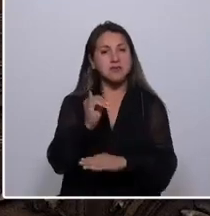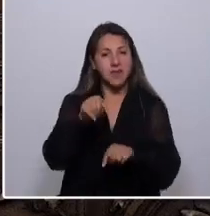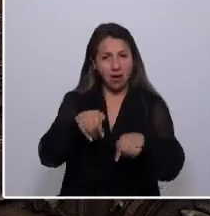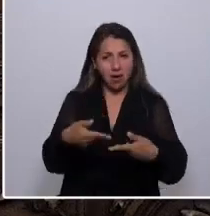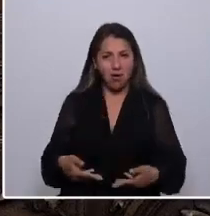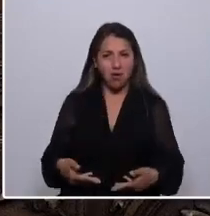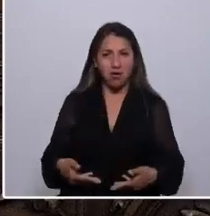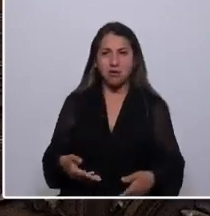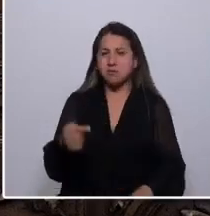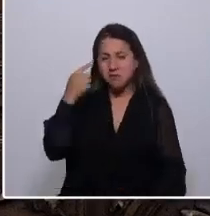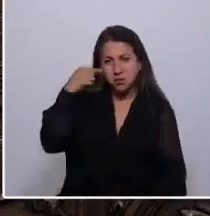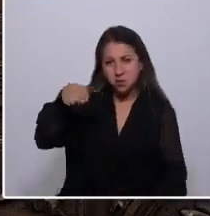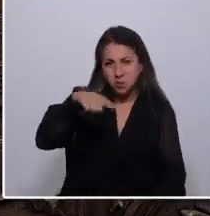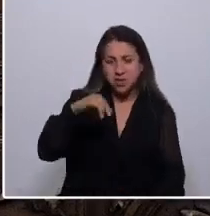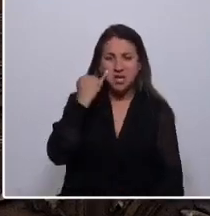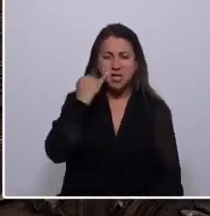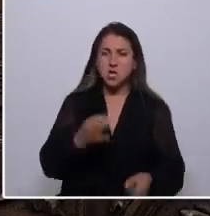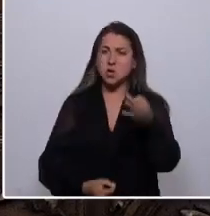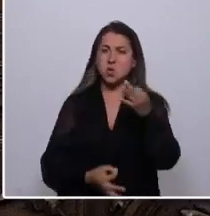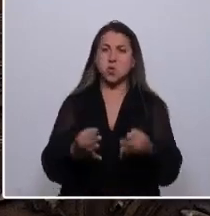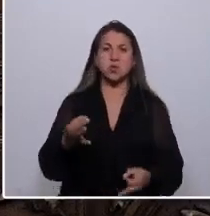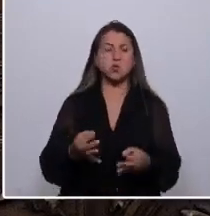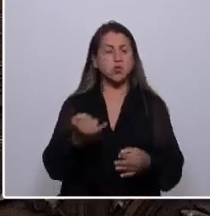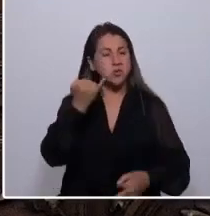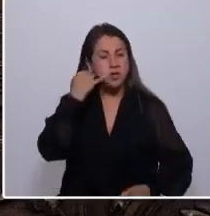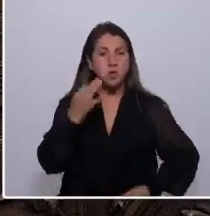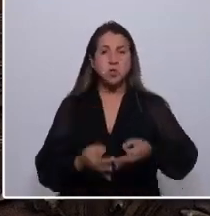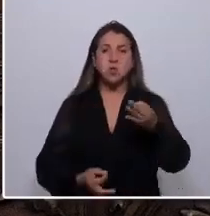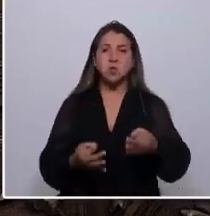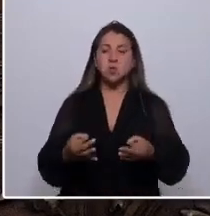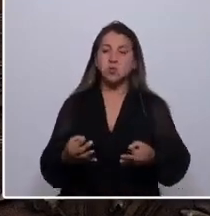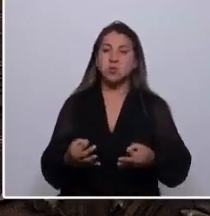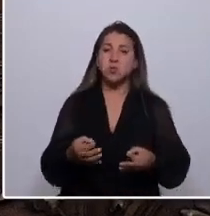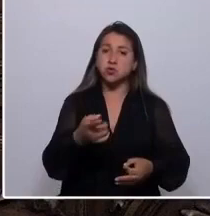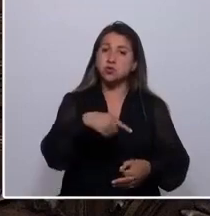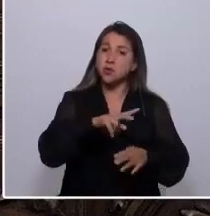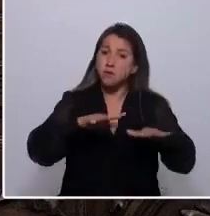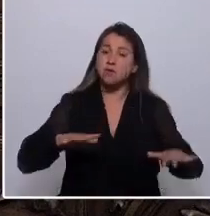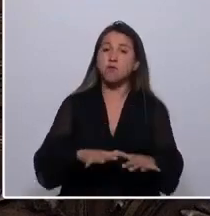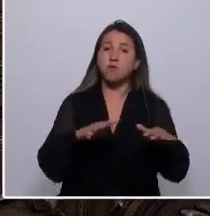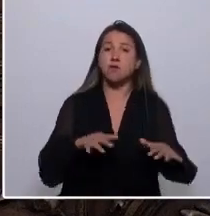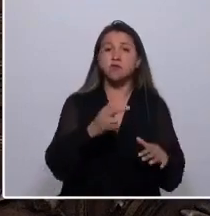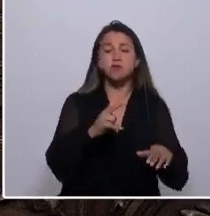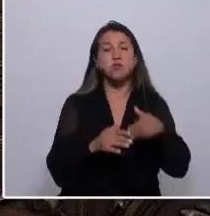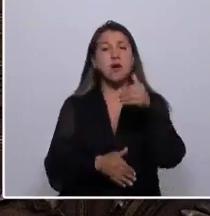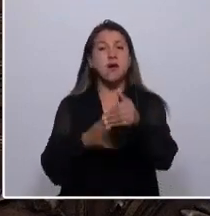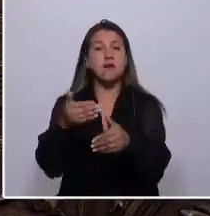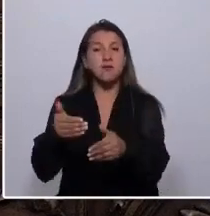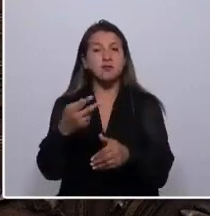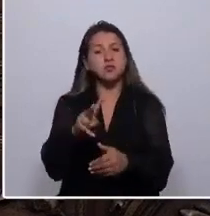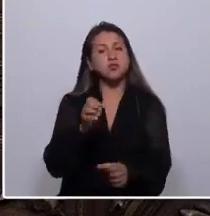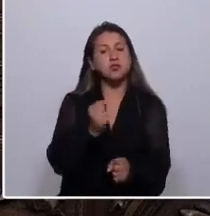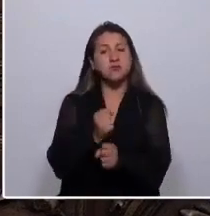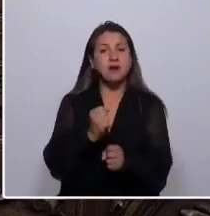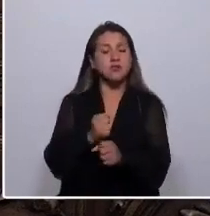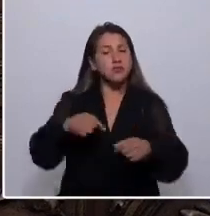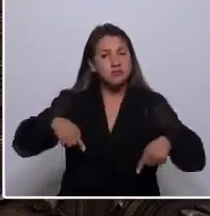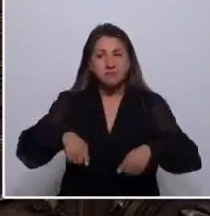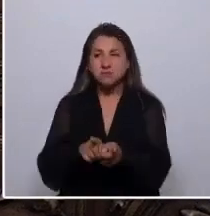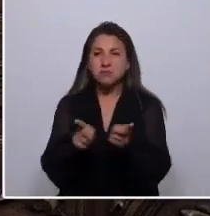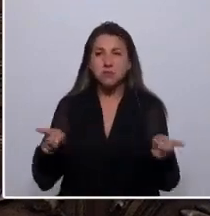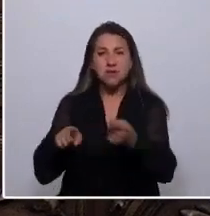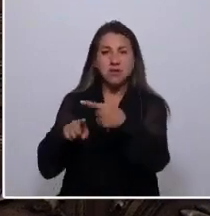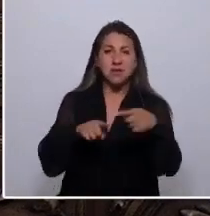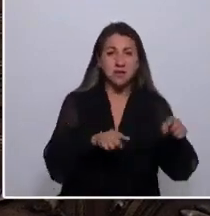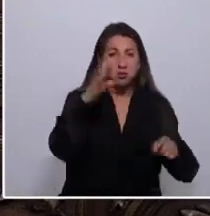sería injusto, tremendamente injusto, dudar de esos esfuerzos, de esos avances, de ese transversal idealismo y